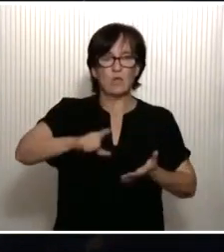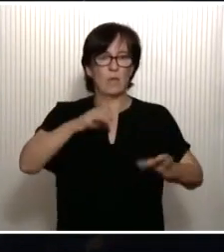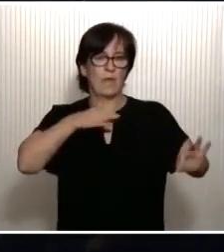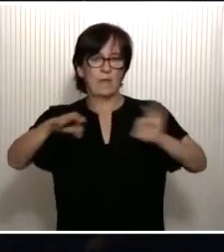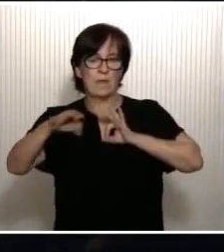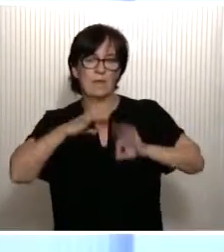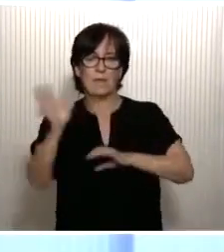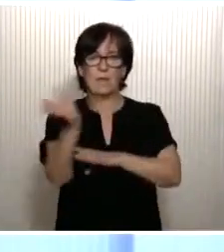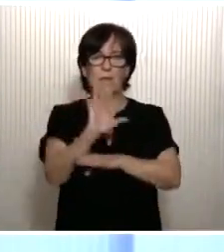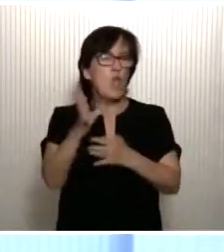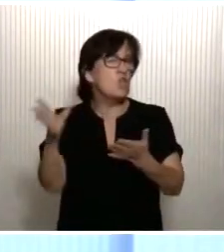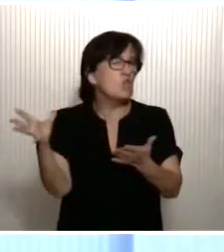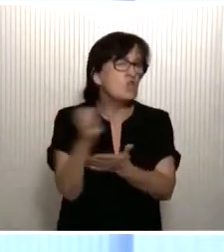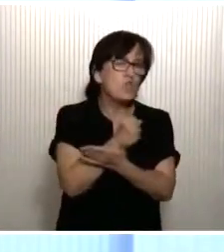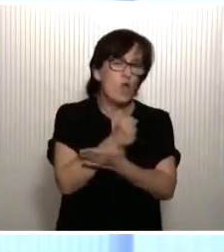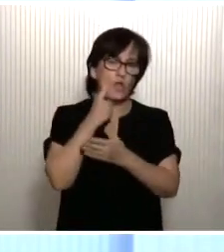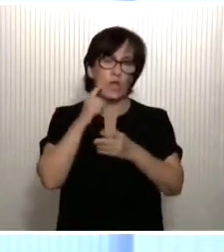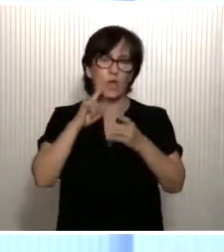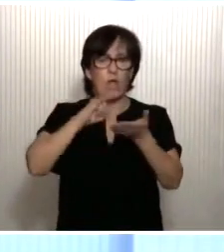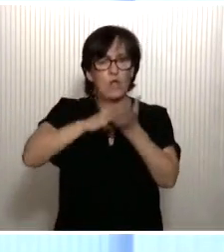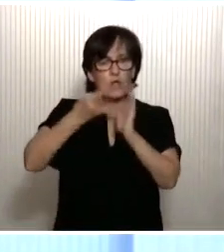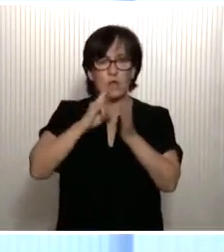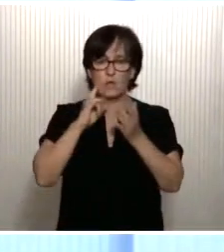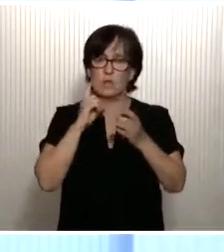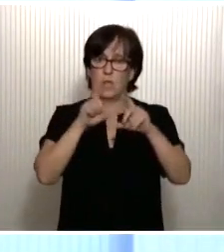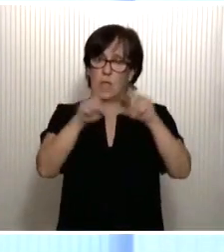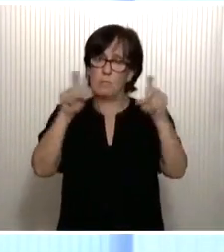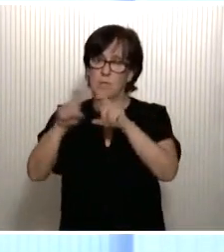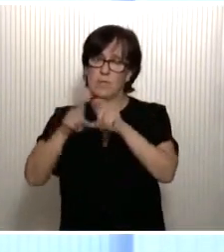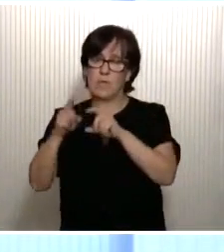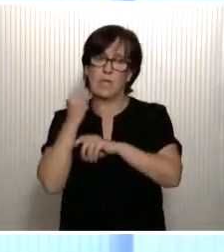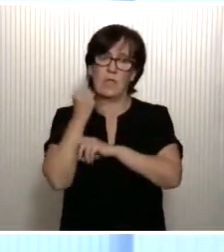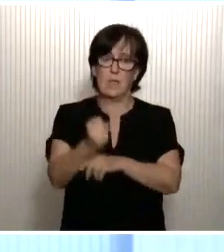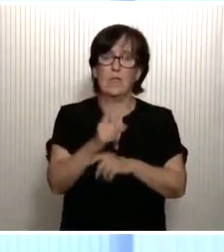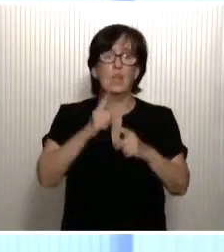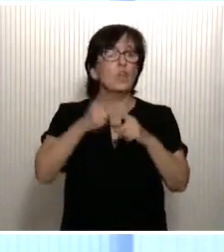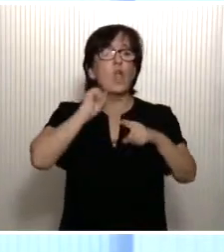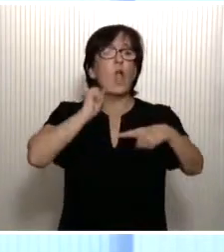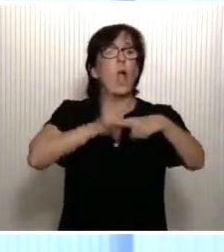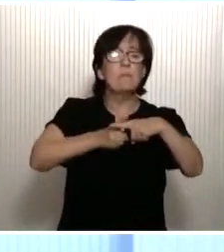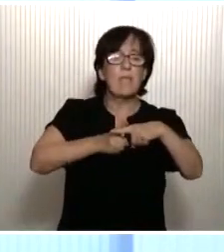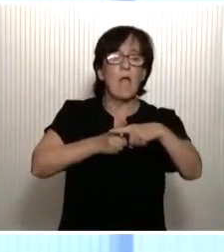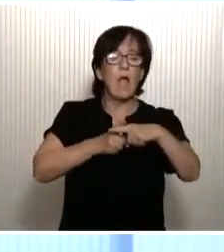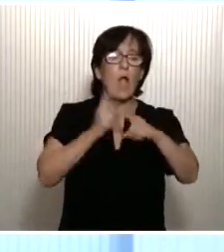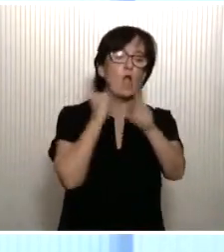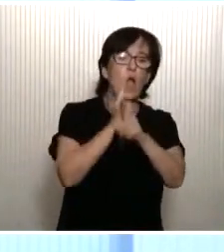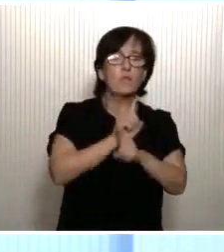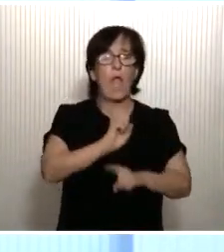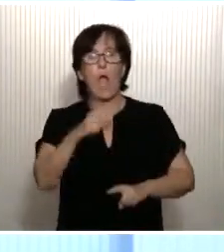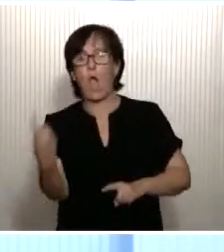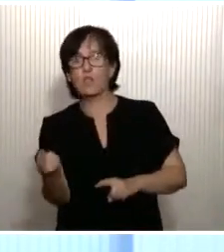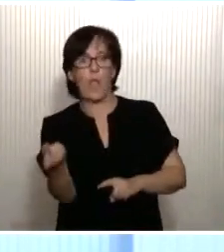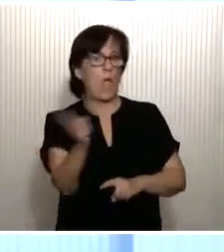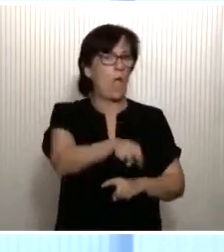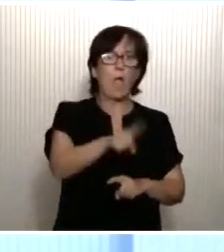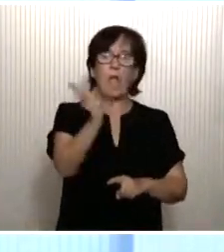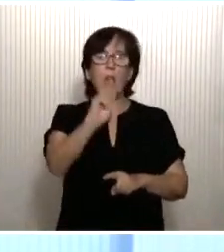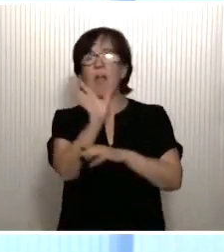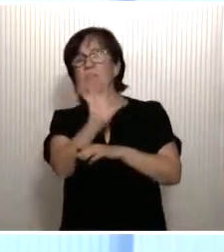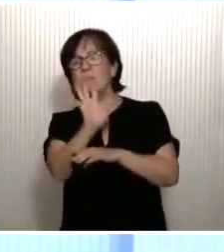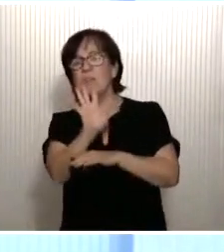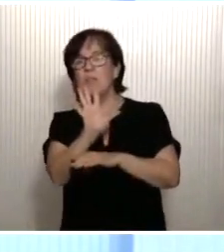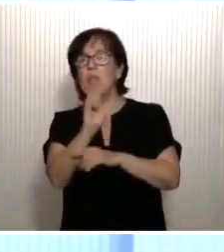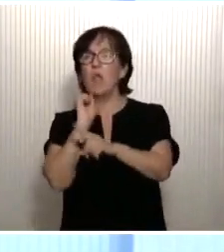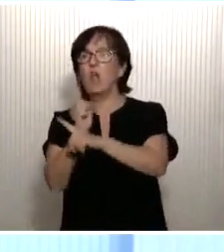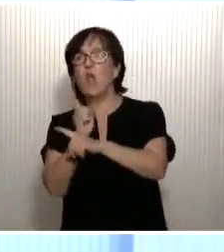toda la industria que le da soporte a la cultura tan importante en nuestro país. No de una mitad contra otra. No de el cine contra